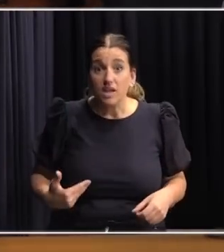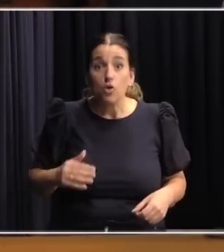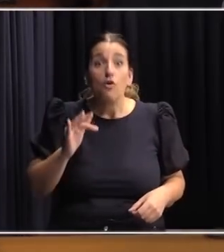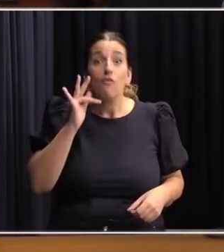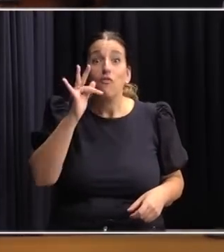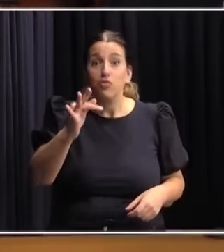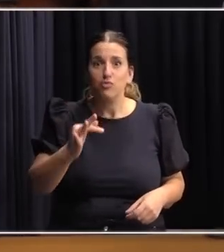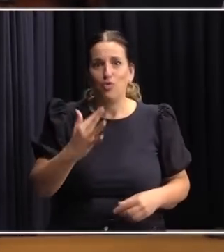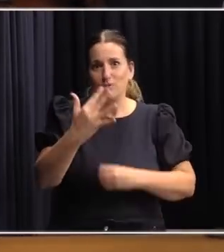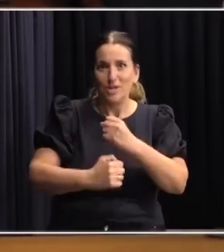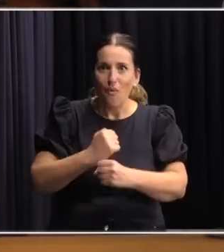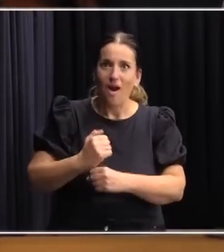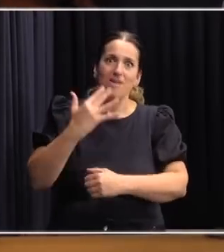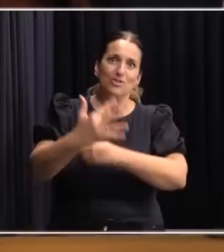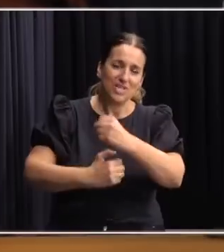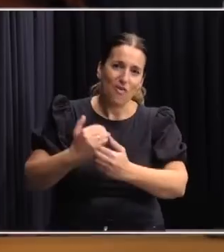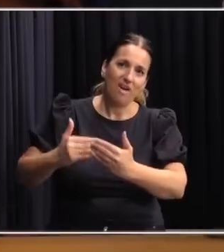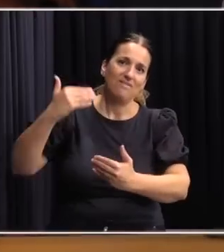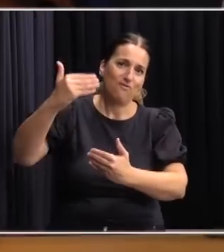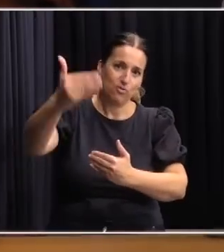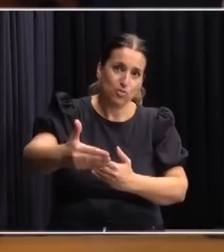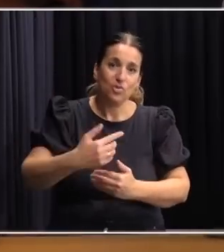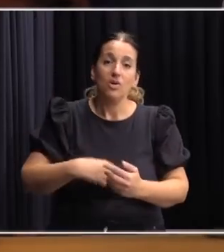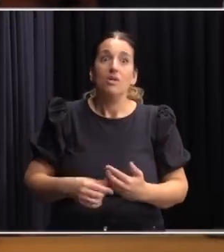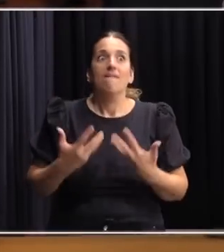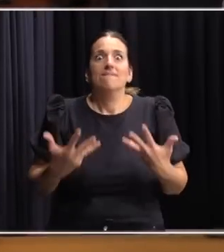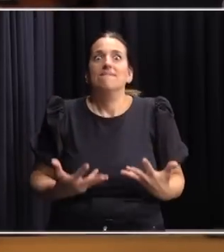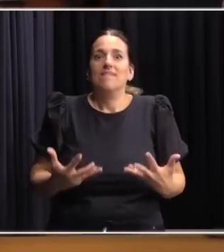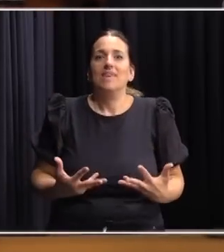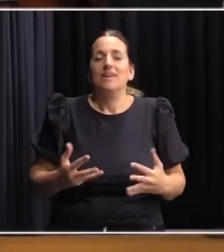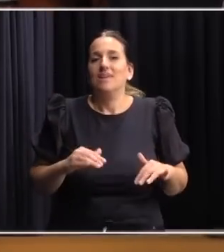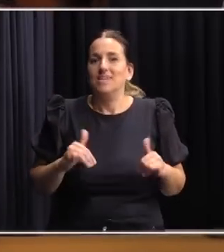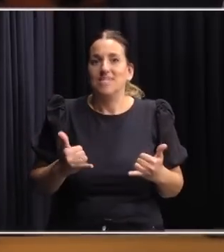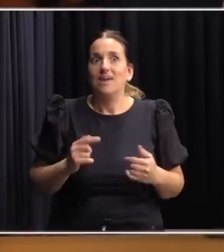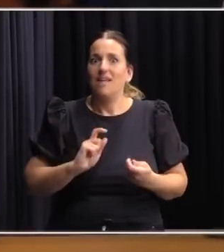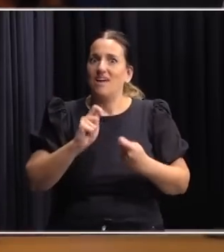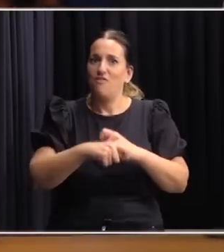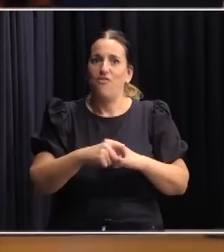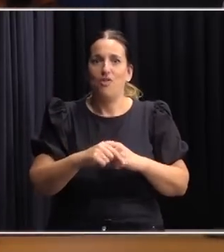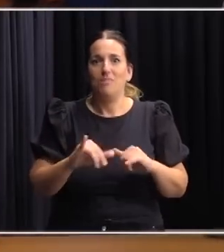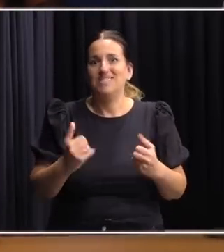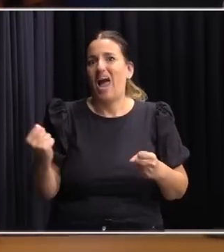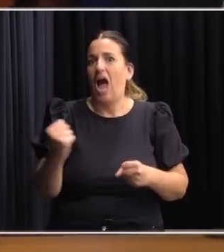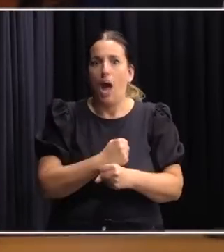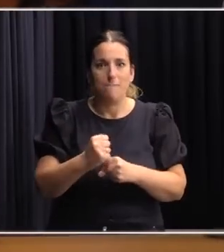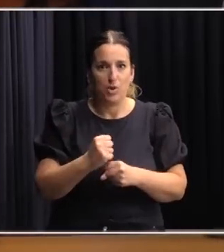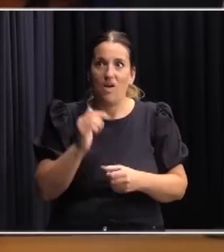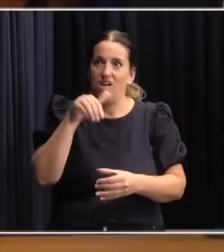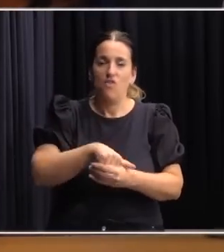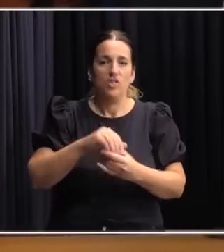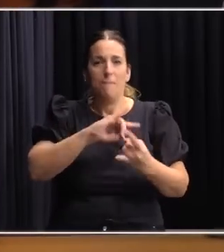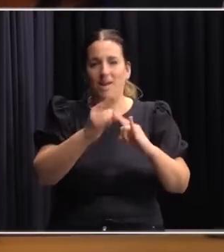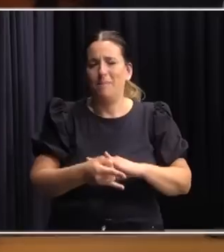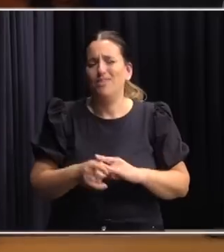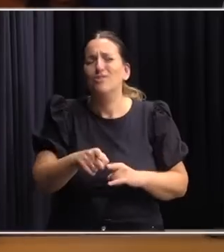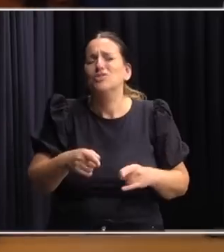periodo que viene y en el otro seguramente lo que está deseando es que esta reforma salga a luz y que se vote en el Parlamento.